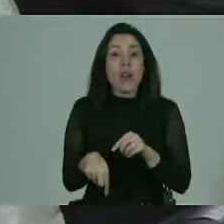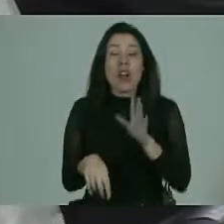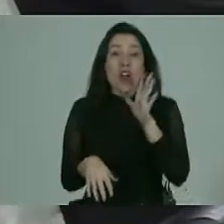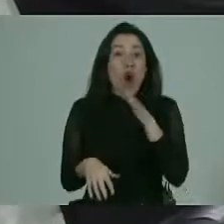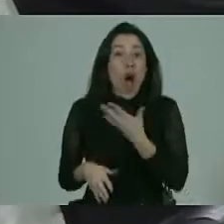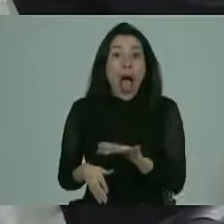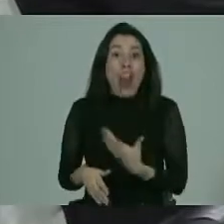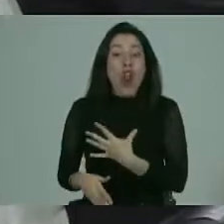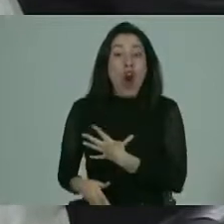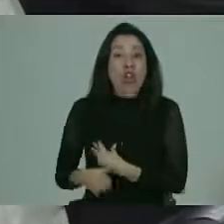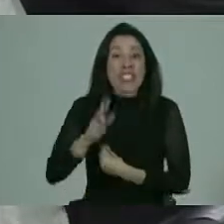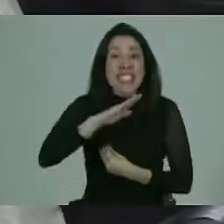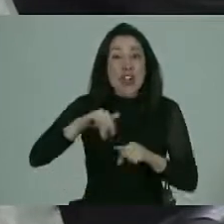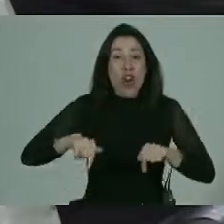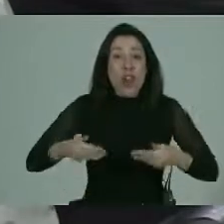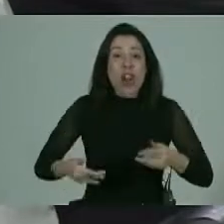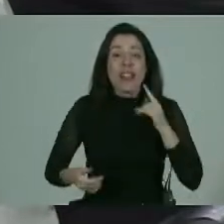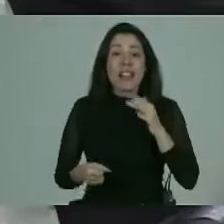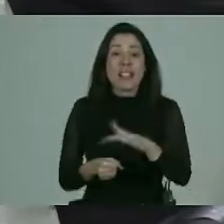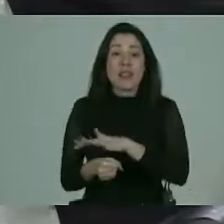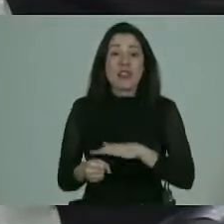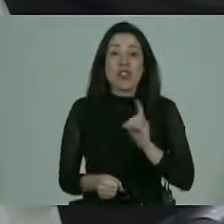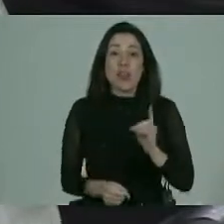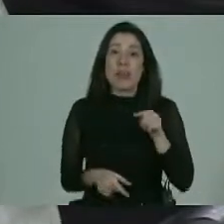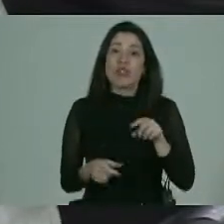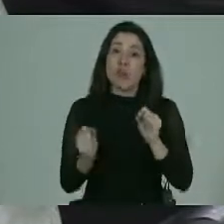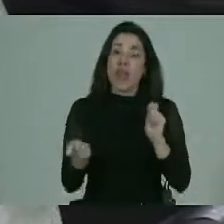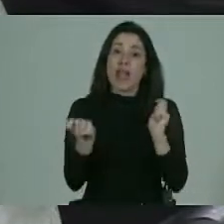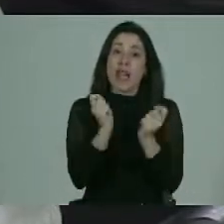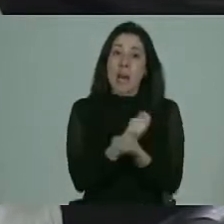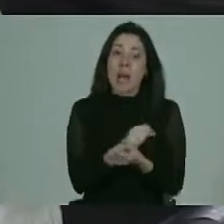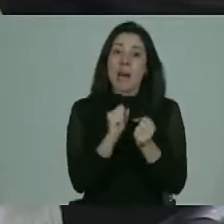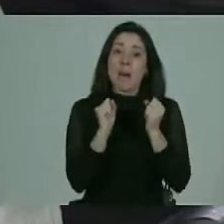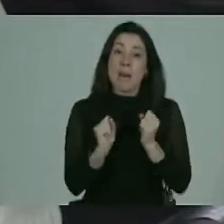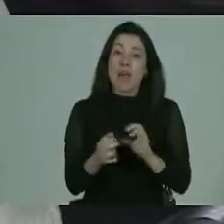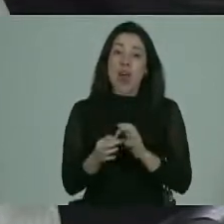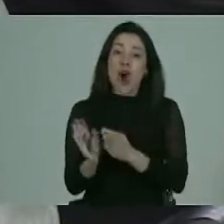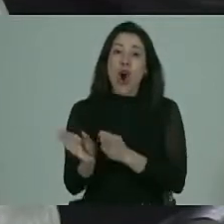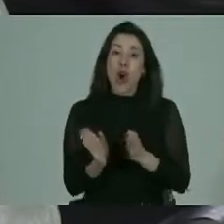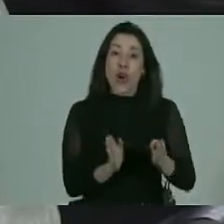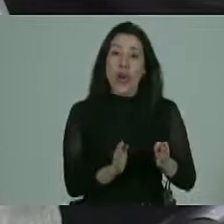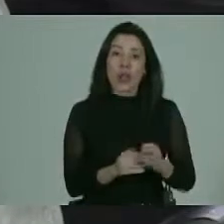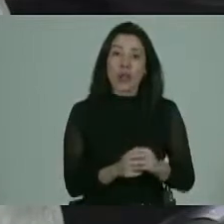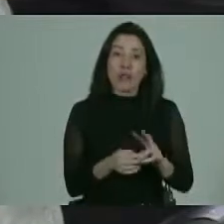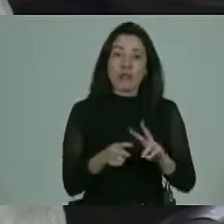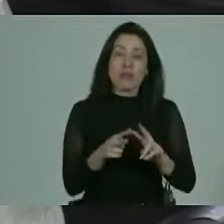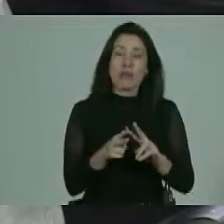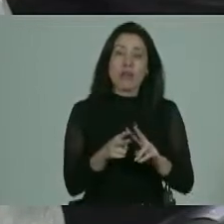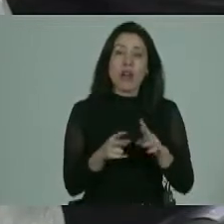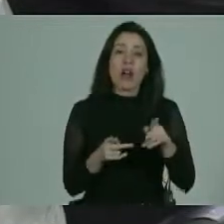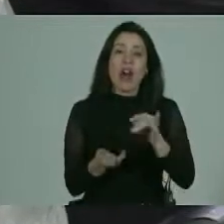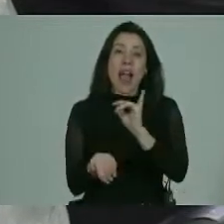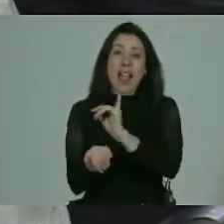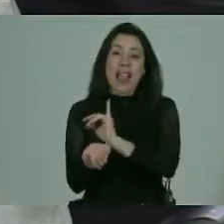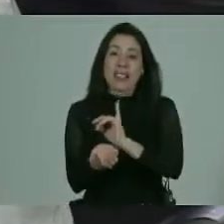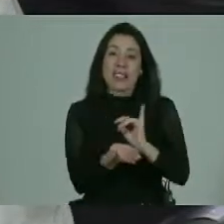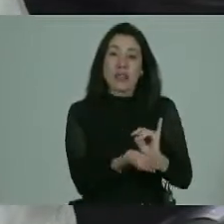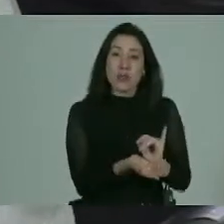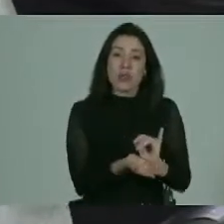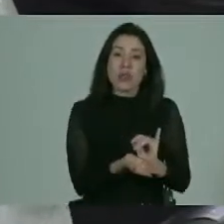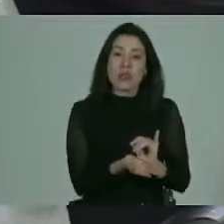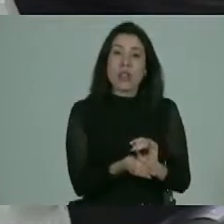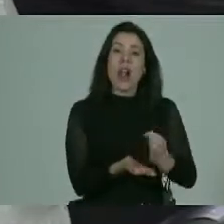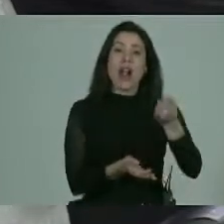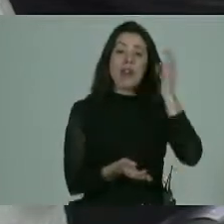hijos en situación de discapacidad ahora esto se puede revertir porque se pueden organizar desde las instituciones en